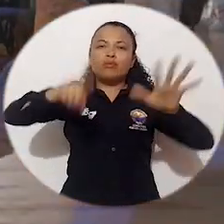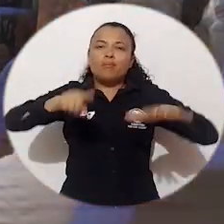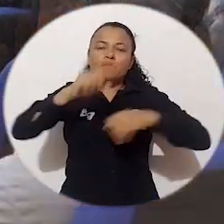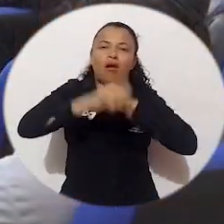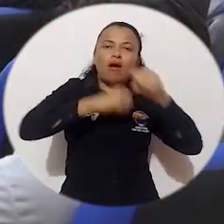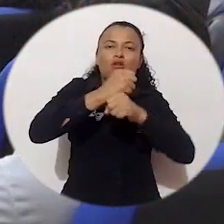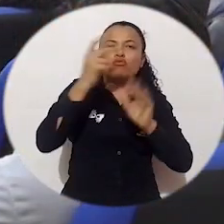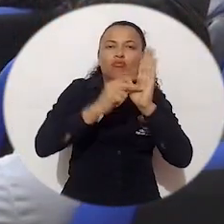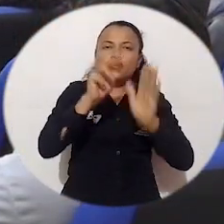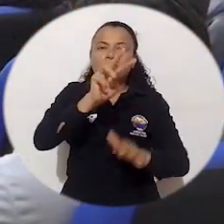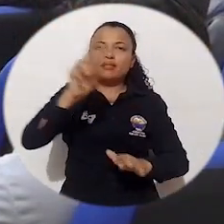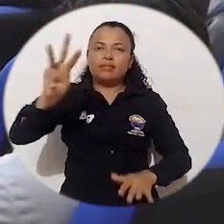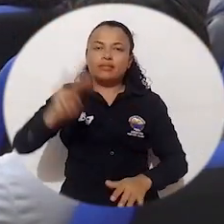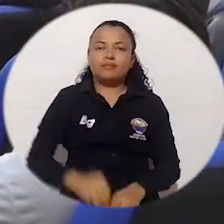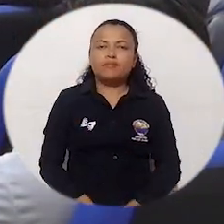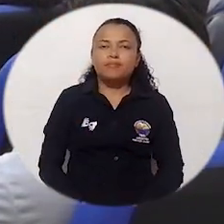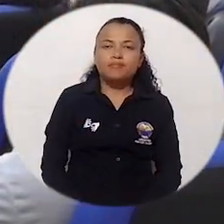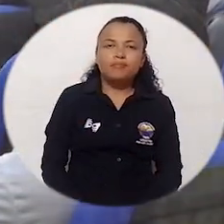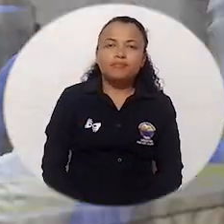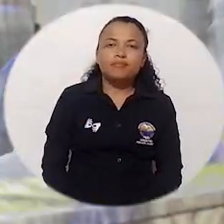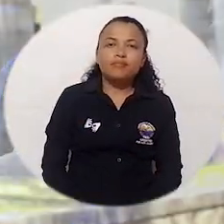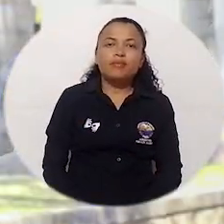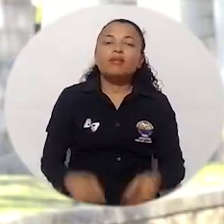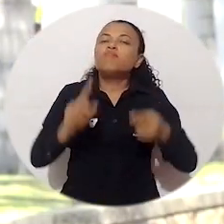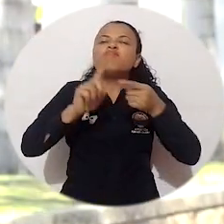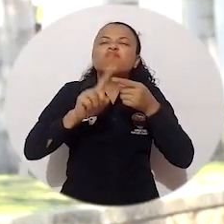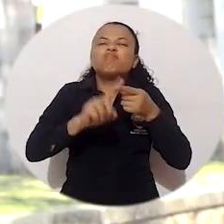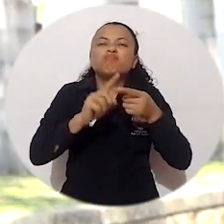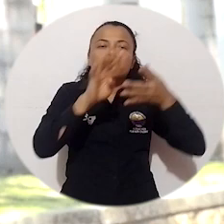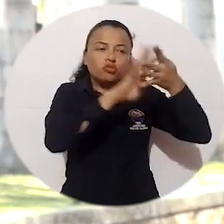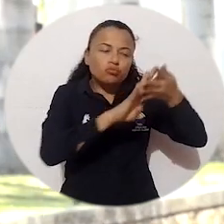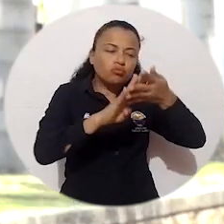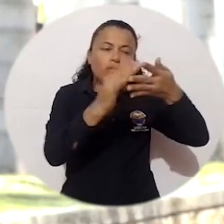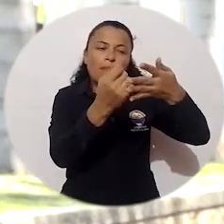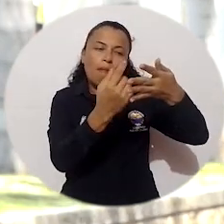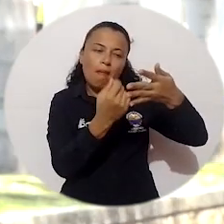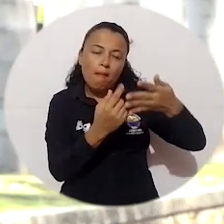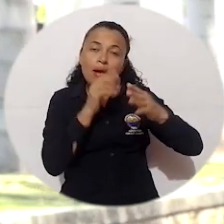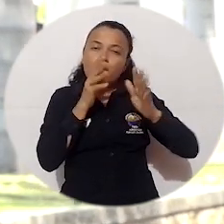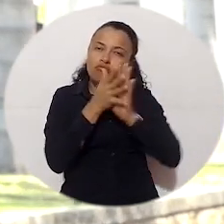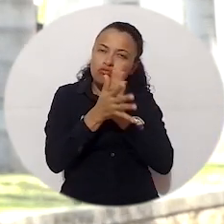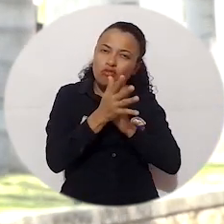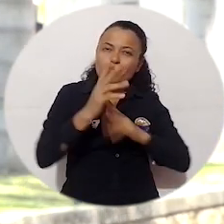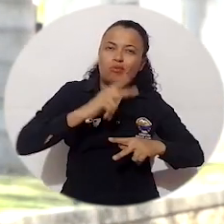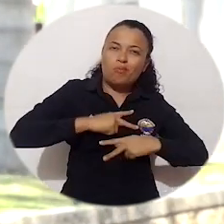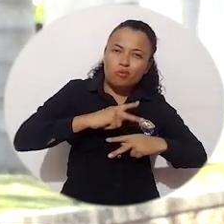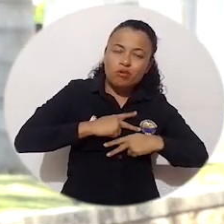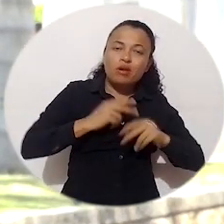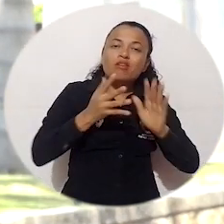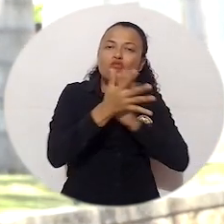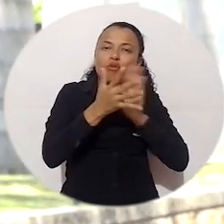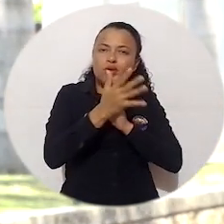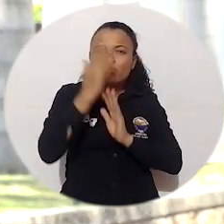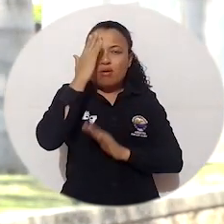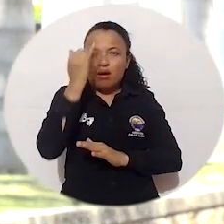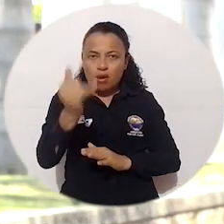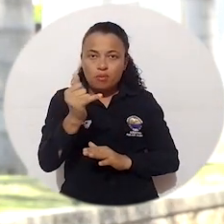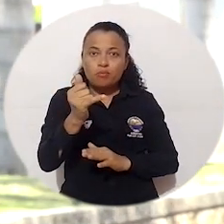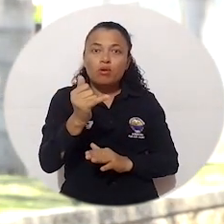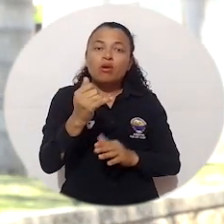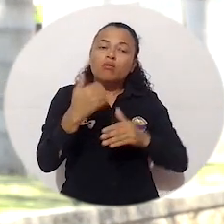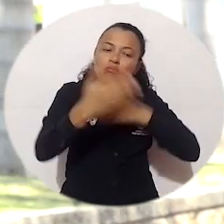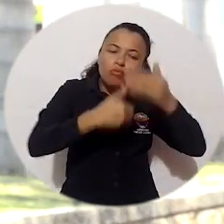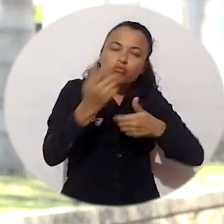el segundo semestre de 2023. Lo primero que tenemos que hacer es diligenciar el formulario donde nos piden datos personales y datos